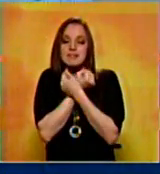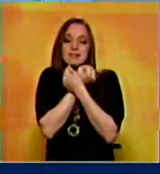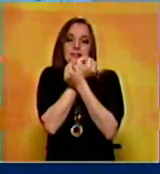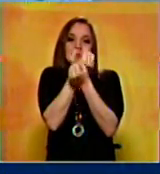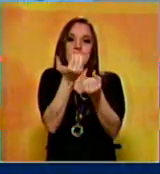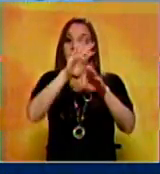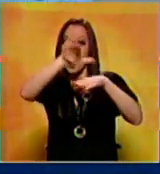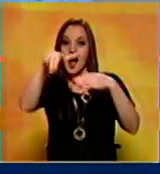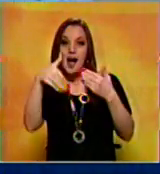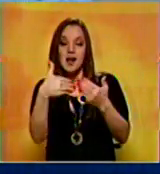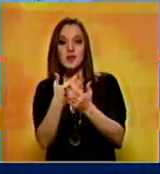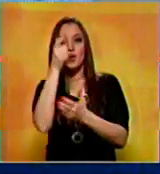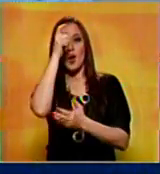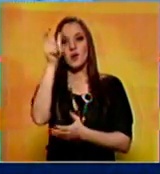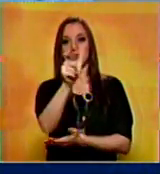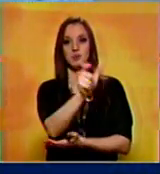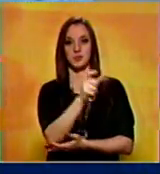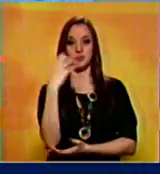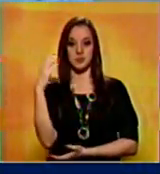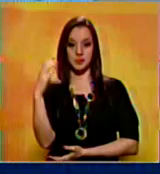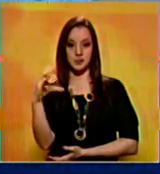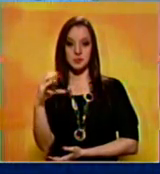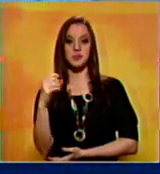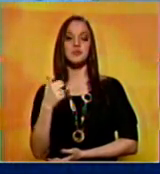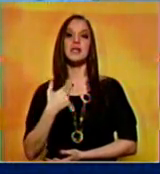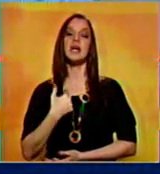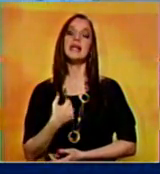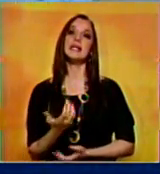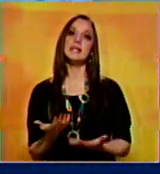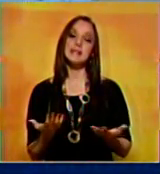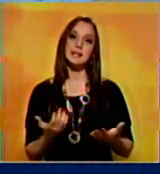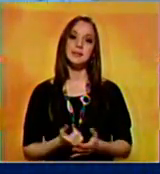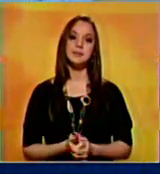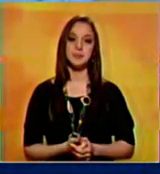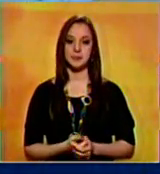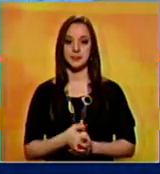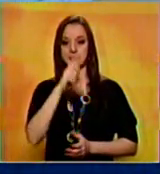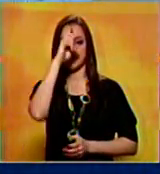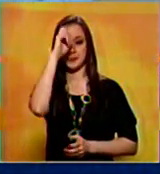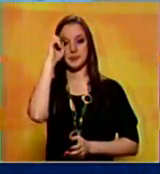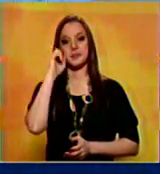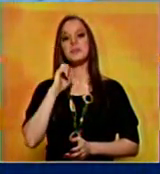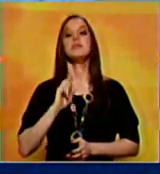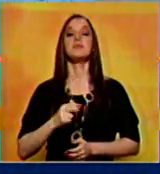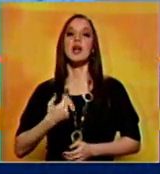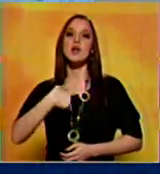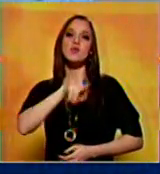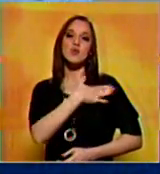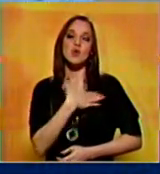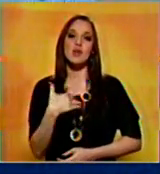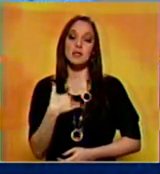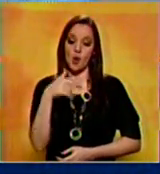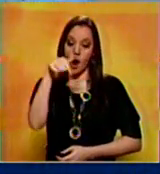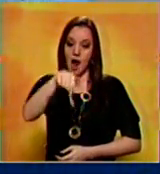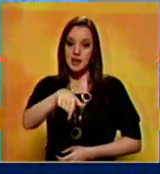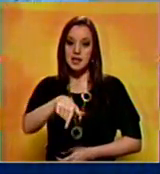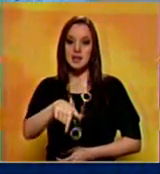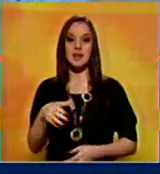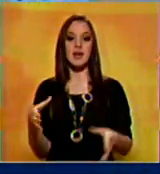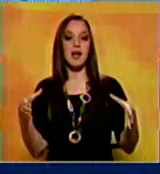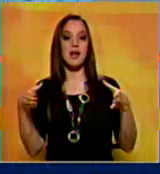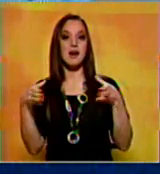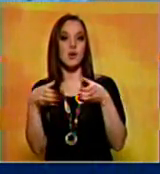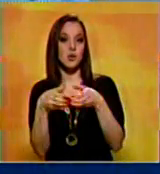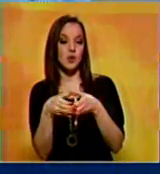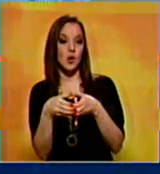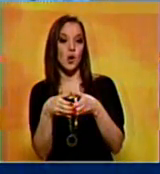y nuestros deseos de que en esta reunión y